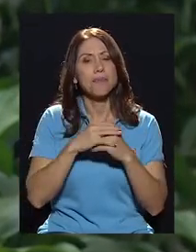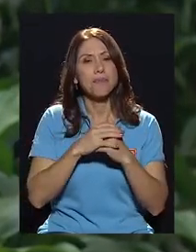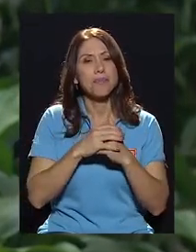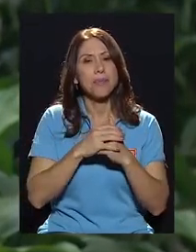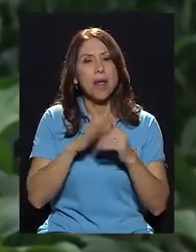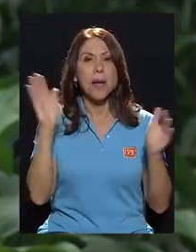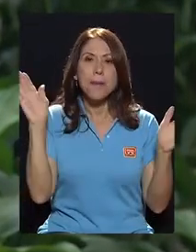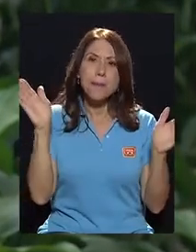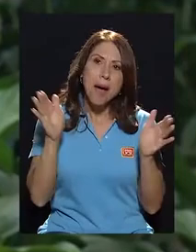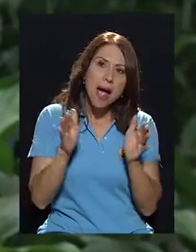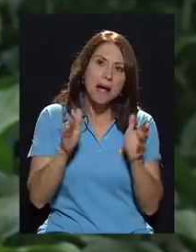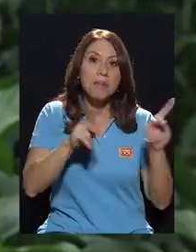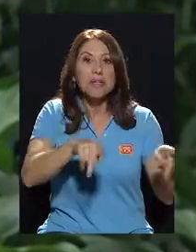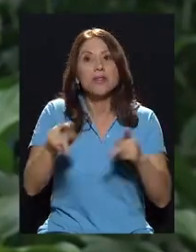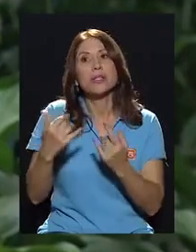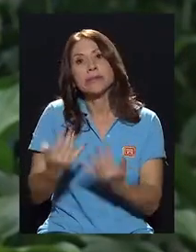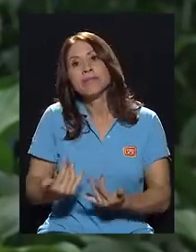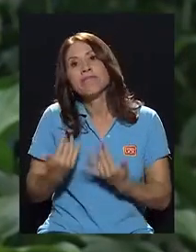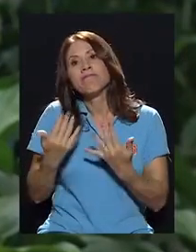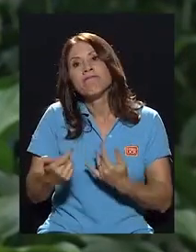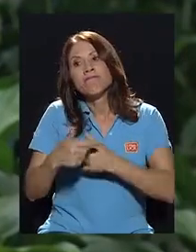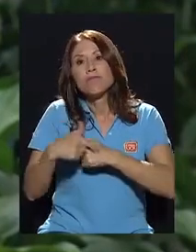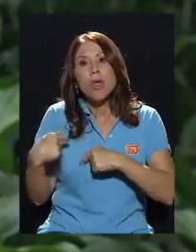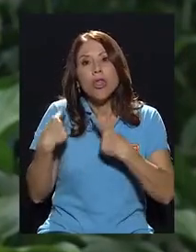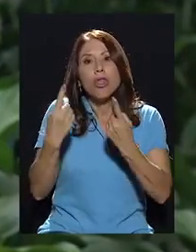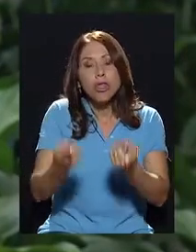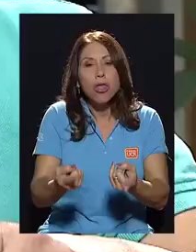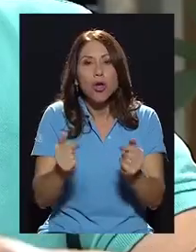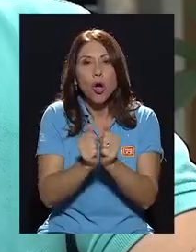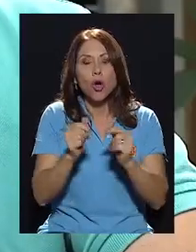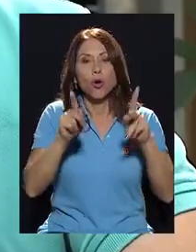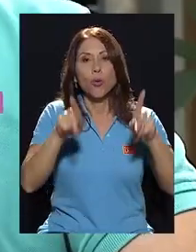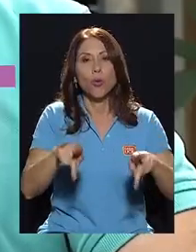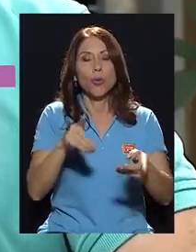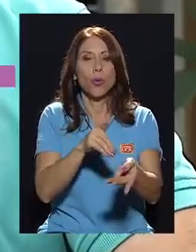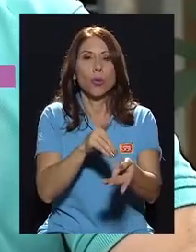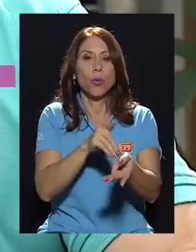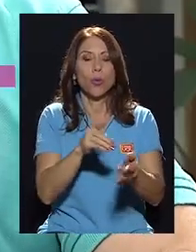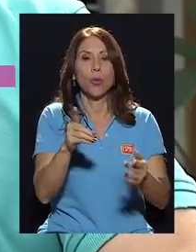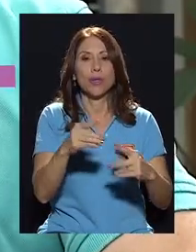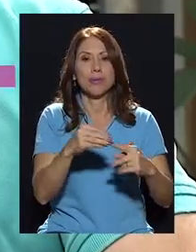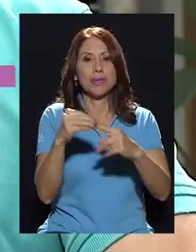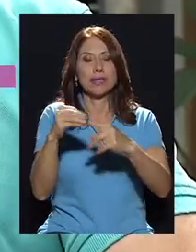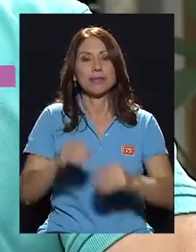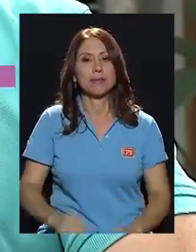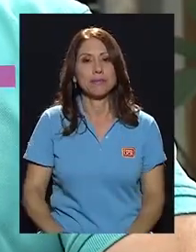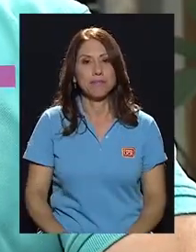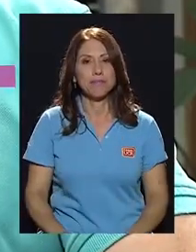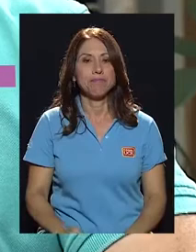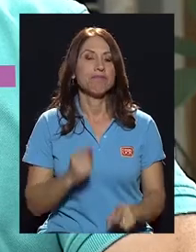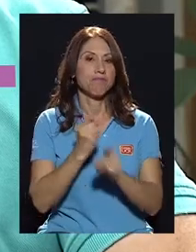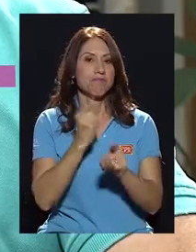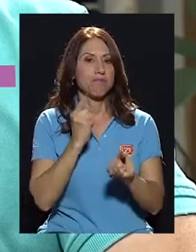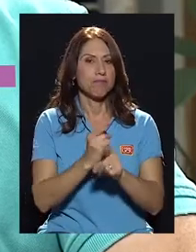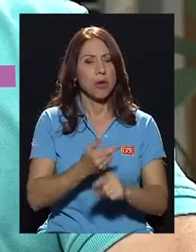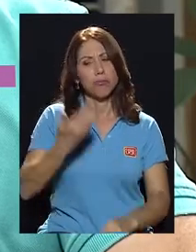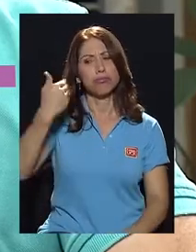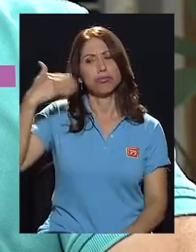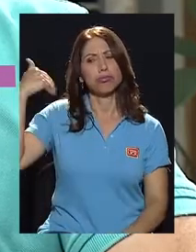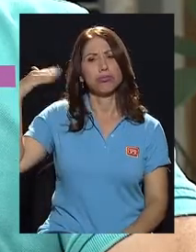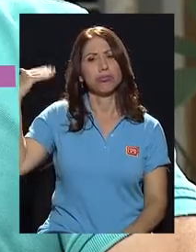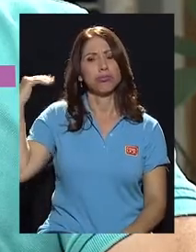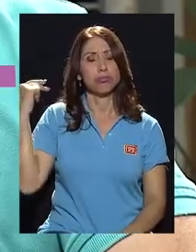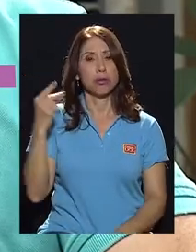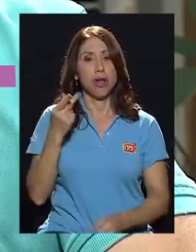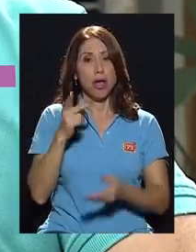las filas de espera con especialistas. Correcto. Históricamente, la mayor cantidad de presupuesto,